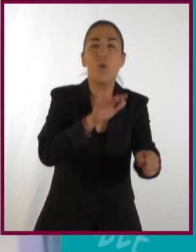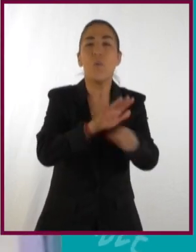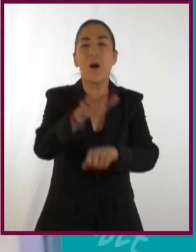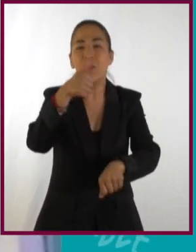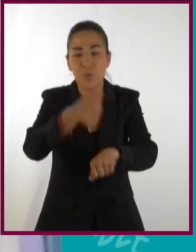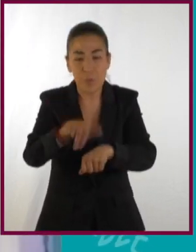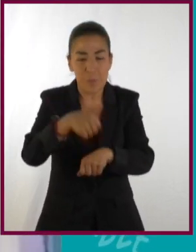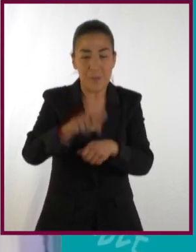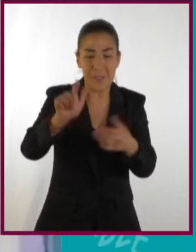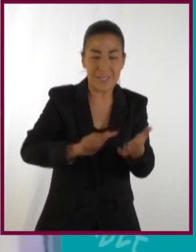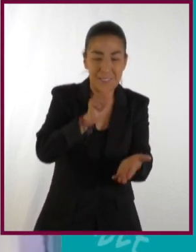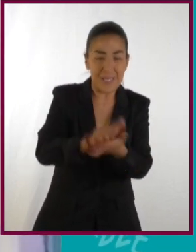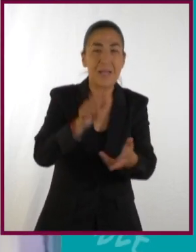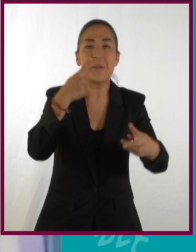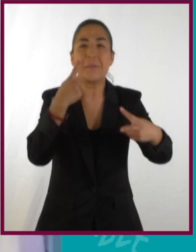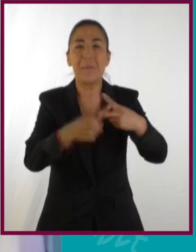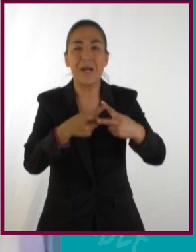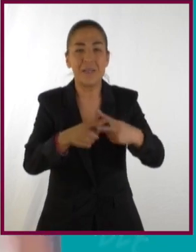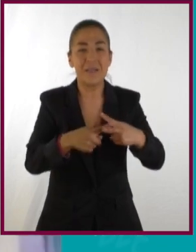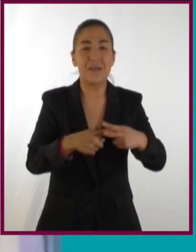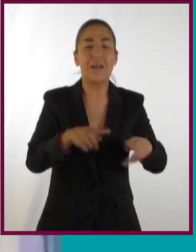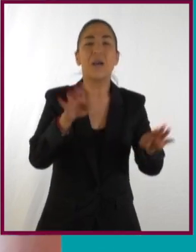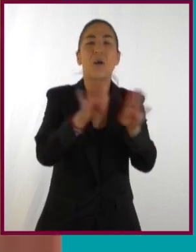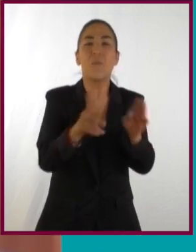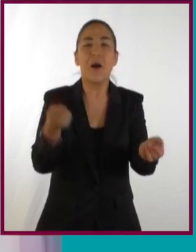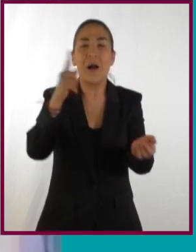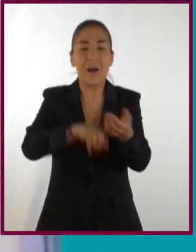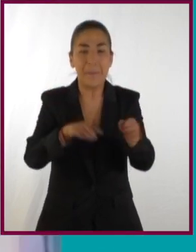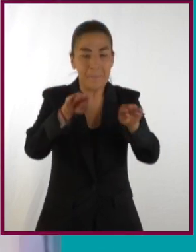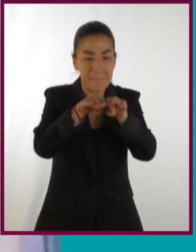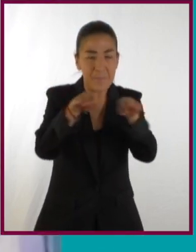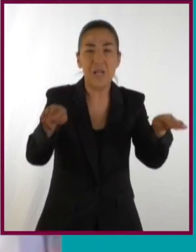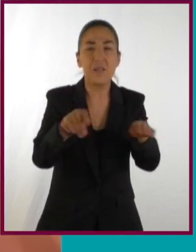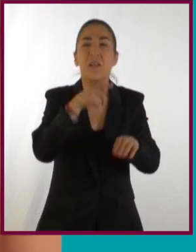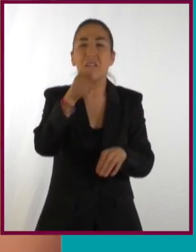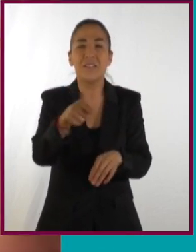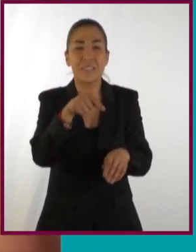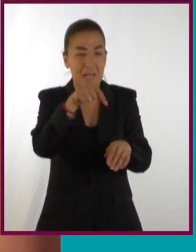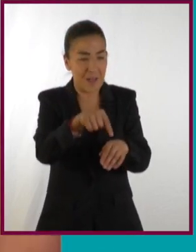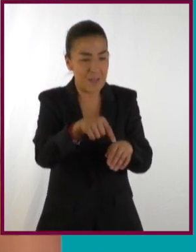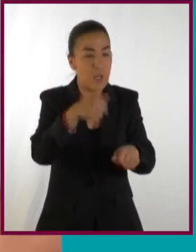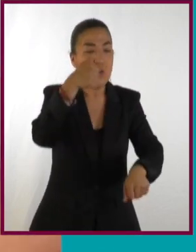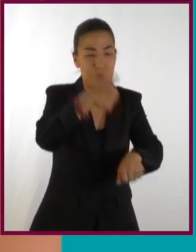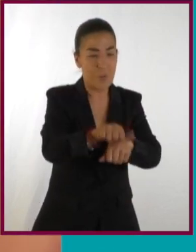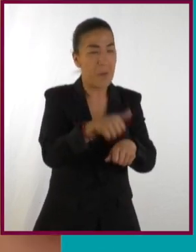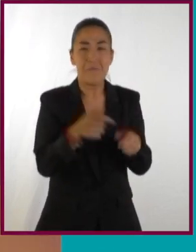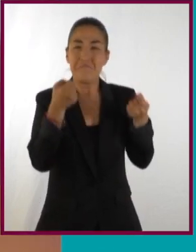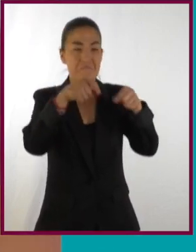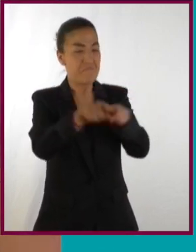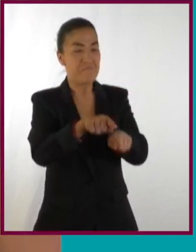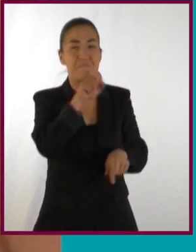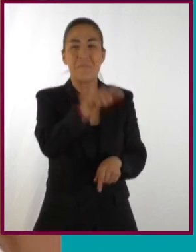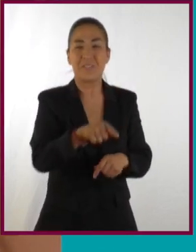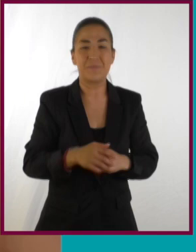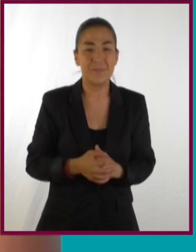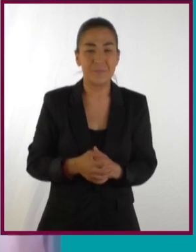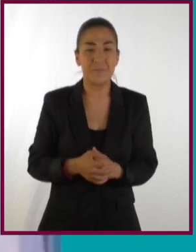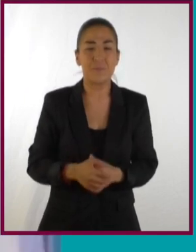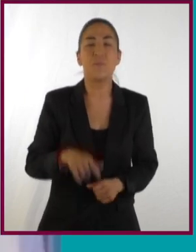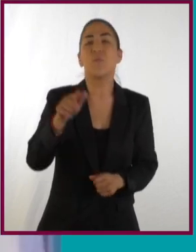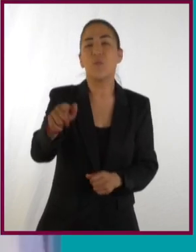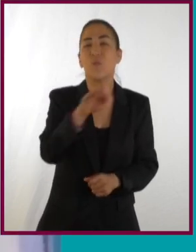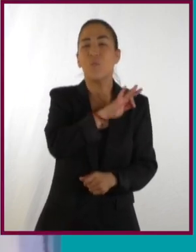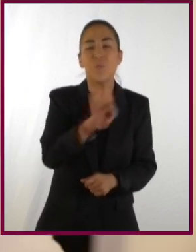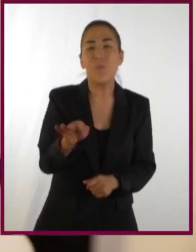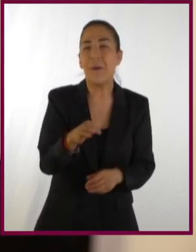describirlos. O qué ley numérica, qué ley matemática se, haz de cuenta, le calzaban, ¿no? Llegaba y decía, ay, este es tu